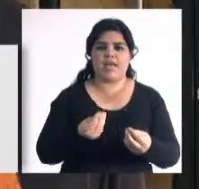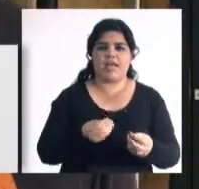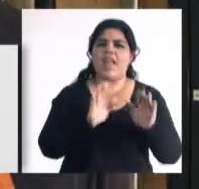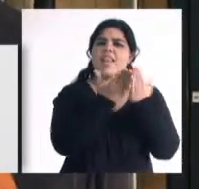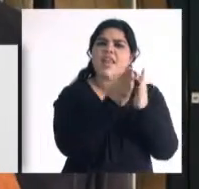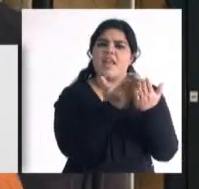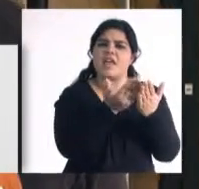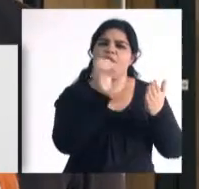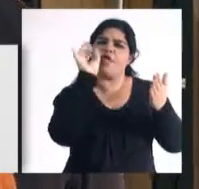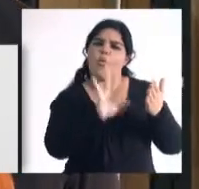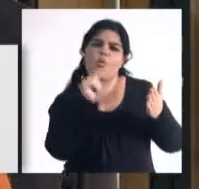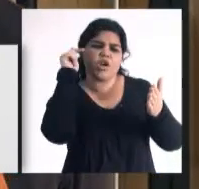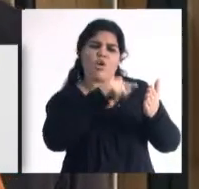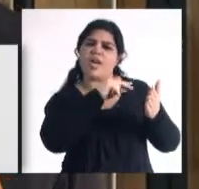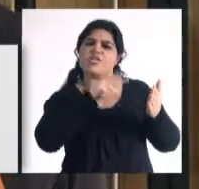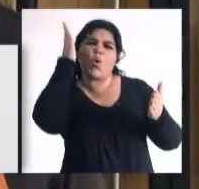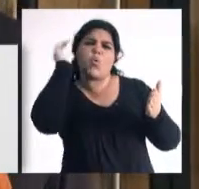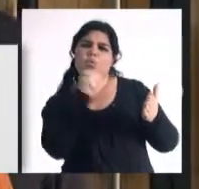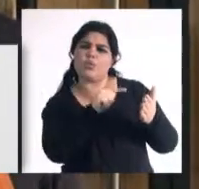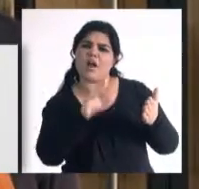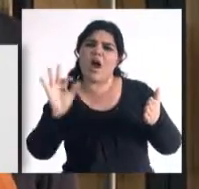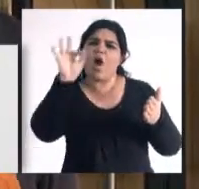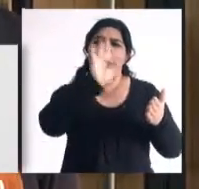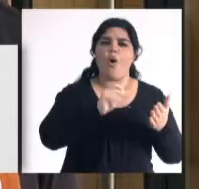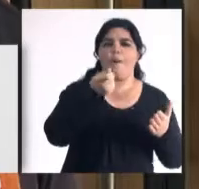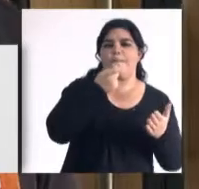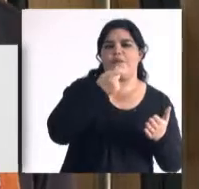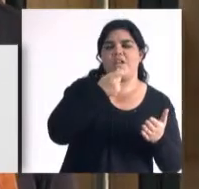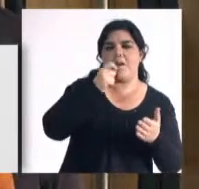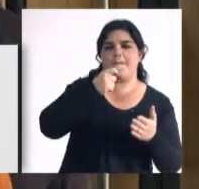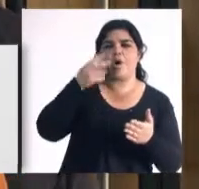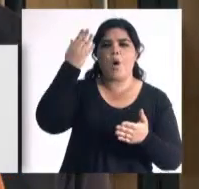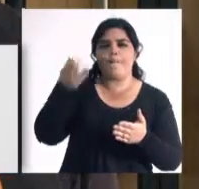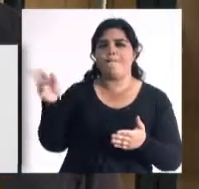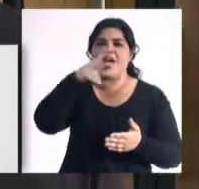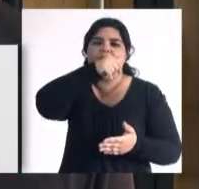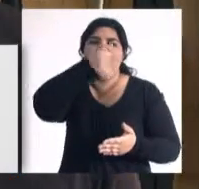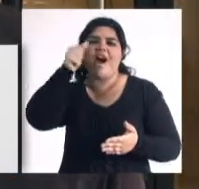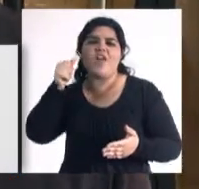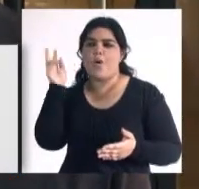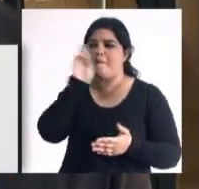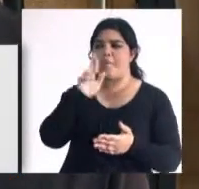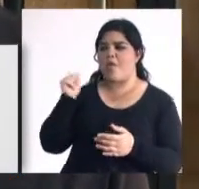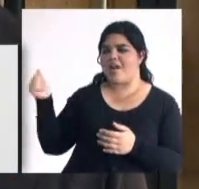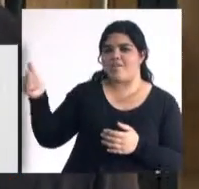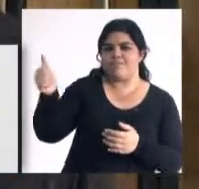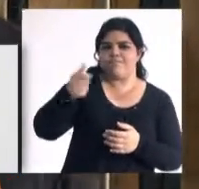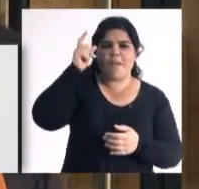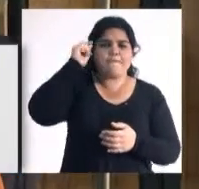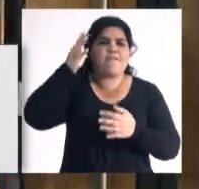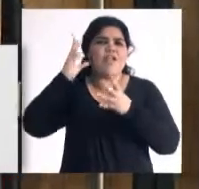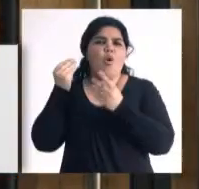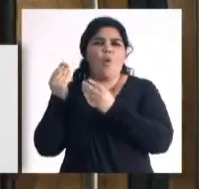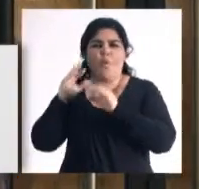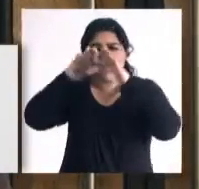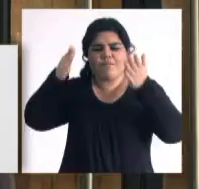el libro, sus hojas y su tapa dura o el aroma de ella cuando entra con el